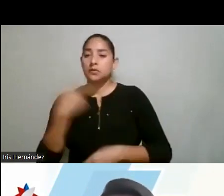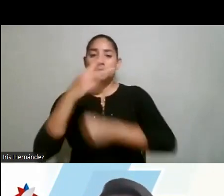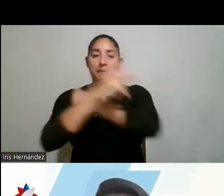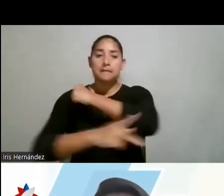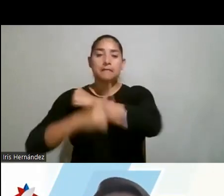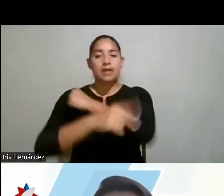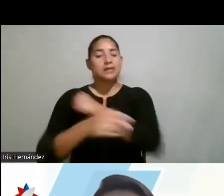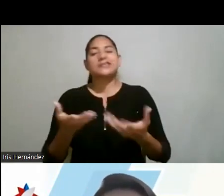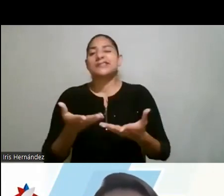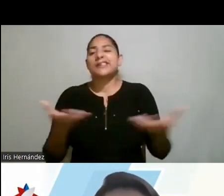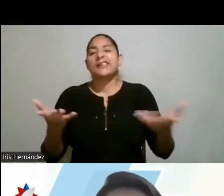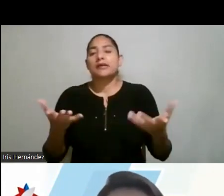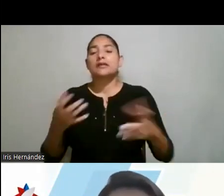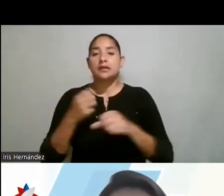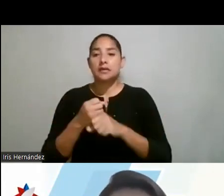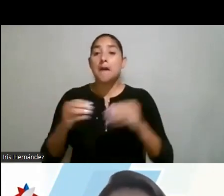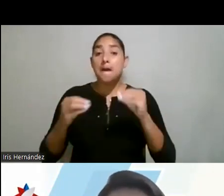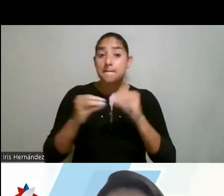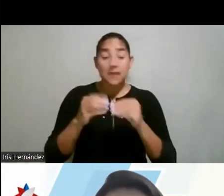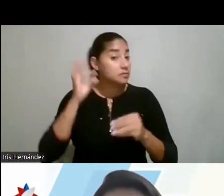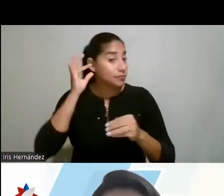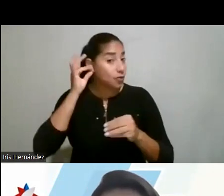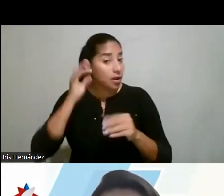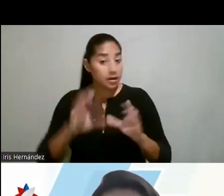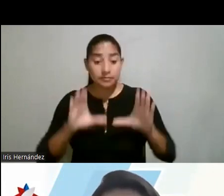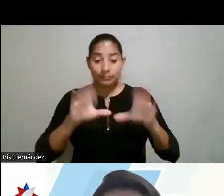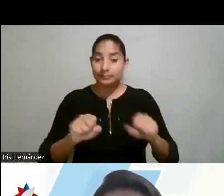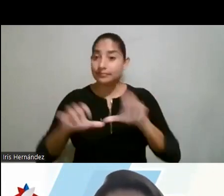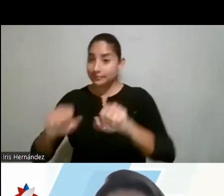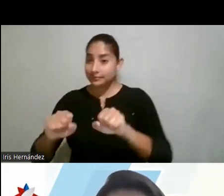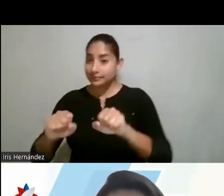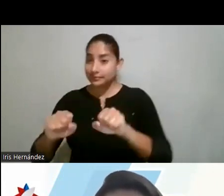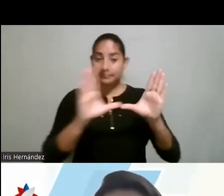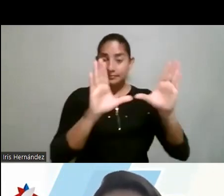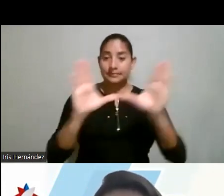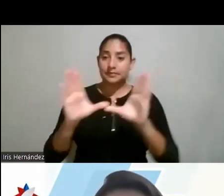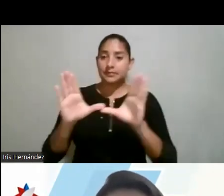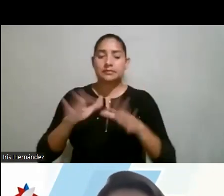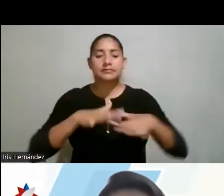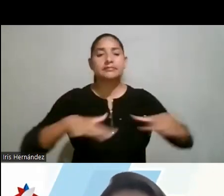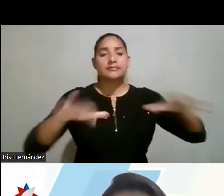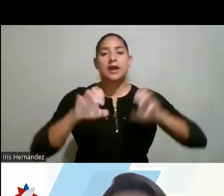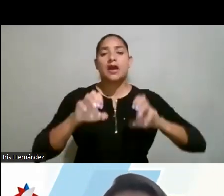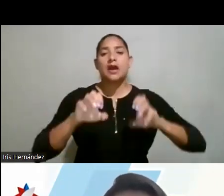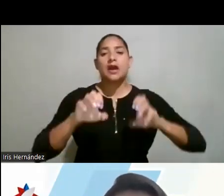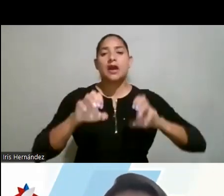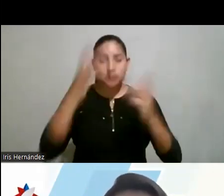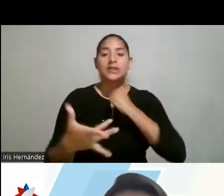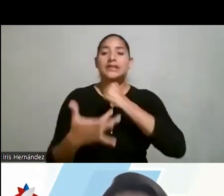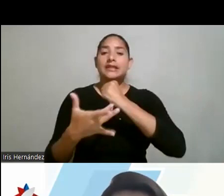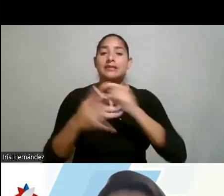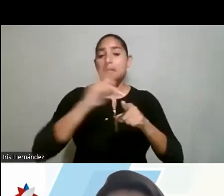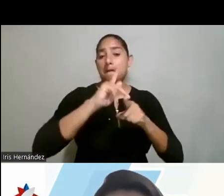que se están graduando más mujeres que hombres en, en los campos de educación y formación técnica